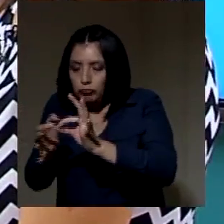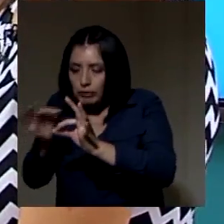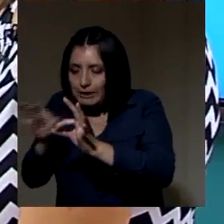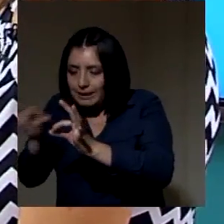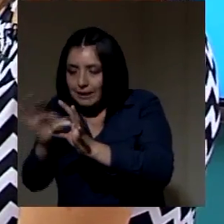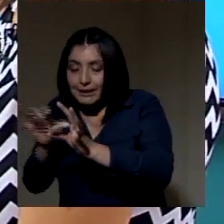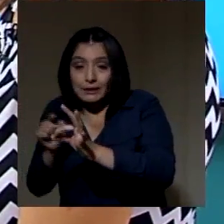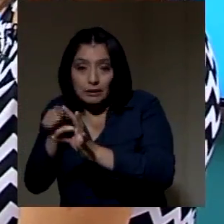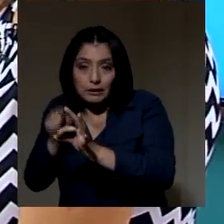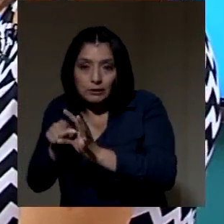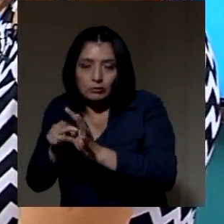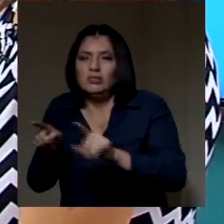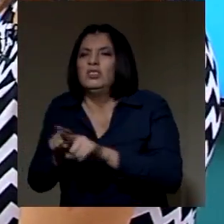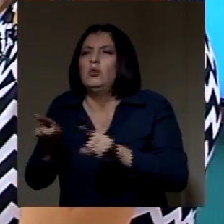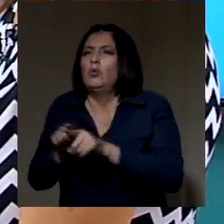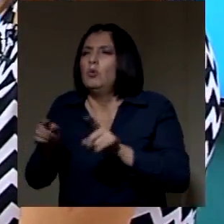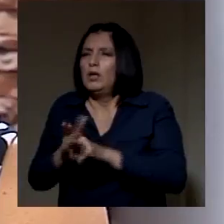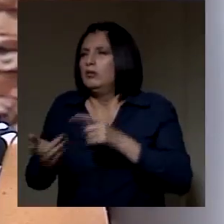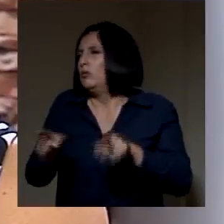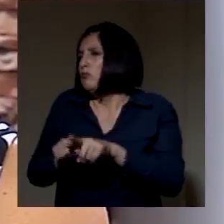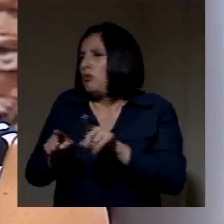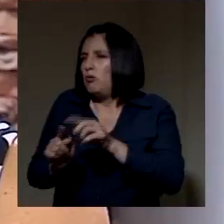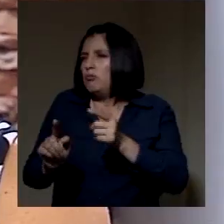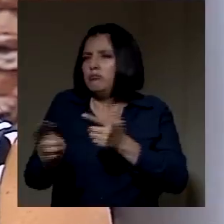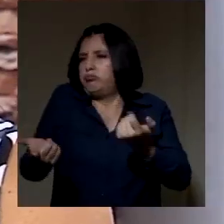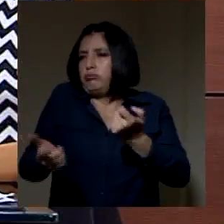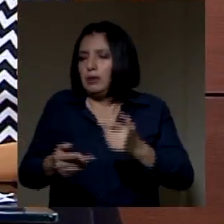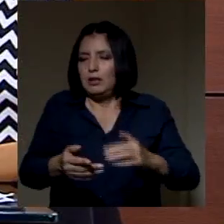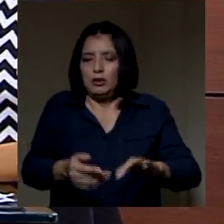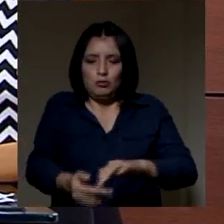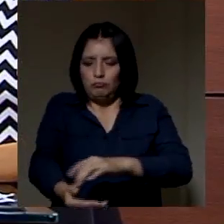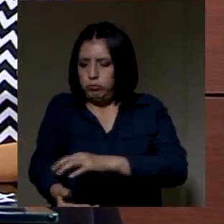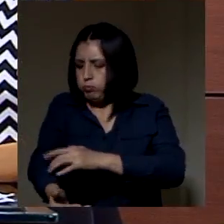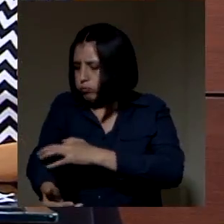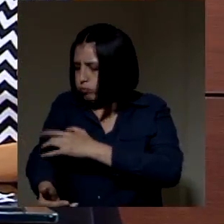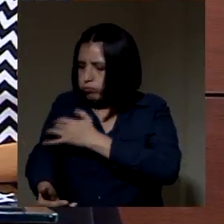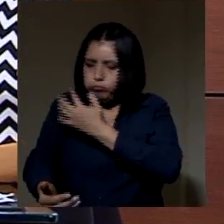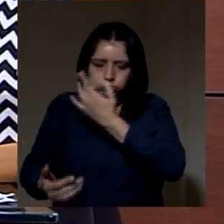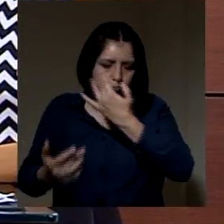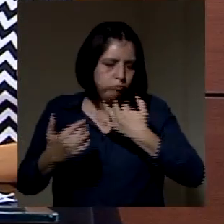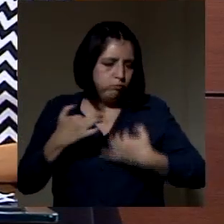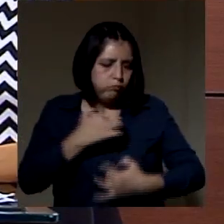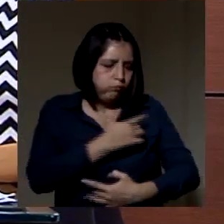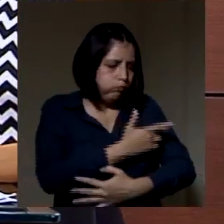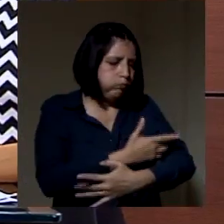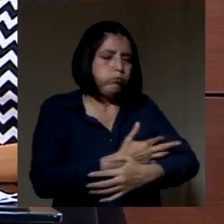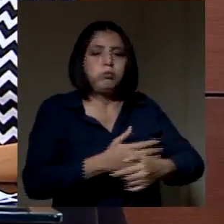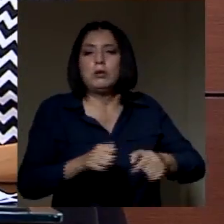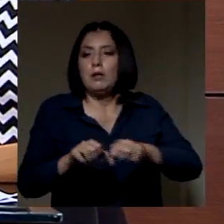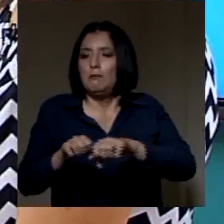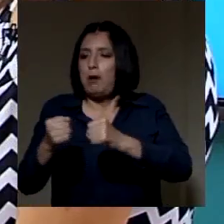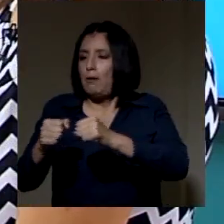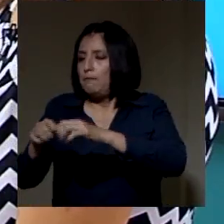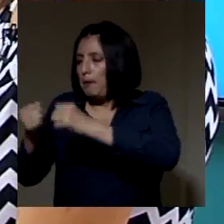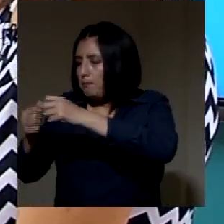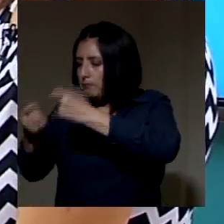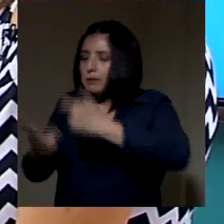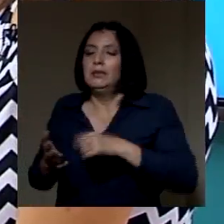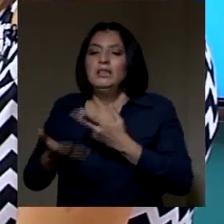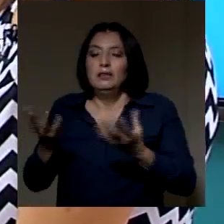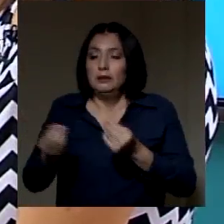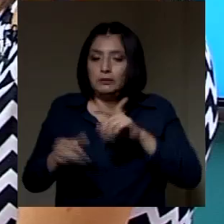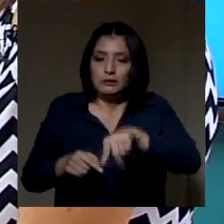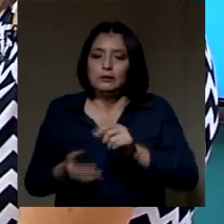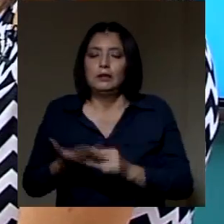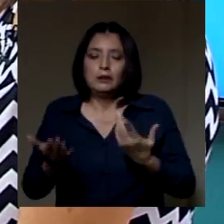es como el misil. Aquí viaja por toda la torrente sanguínea y va lesionando la microcirculación